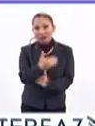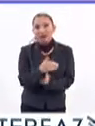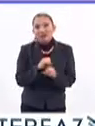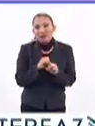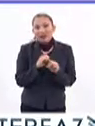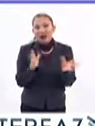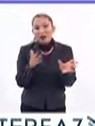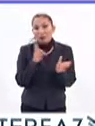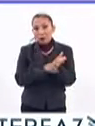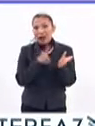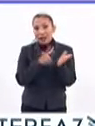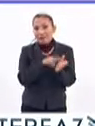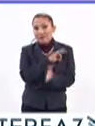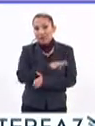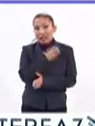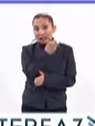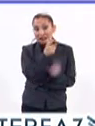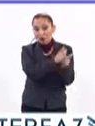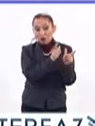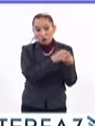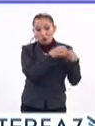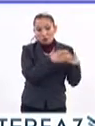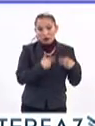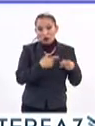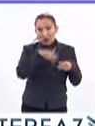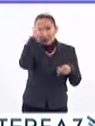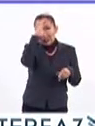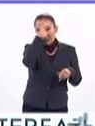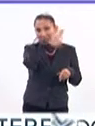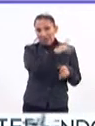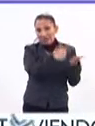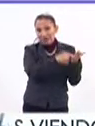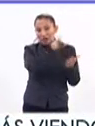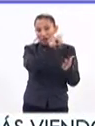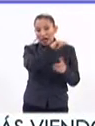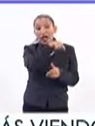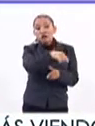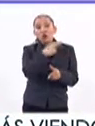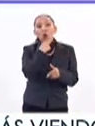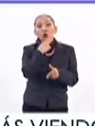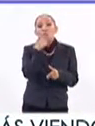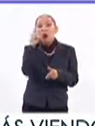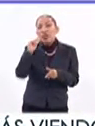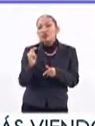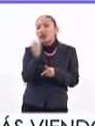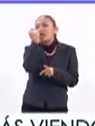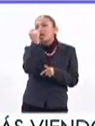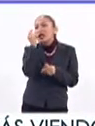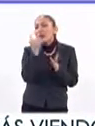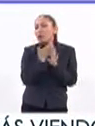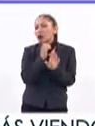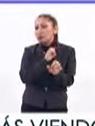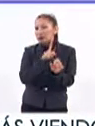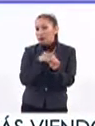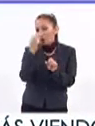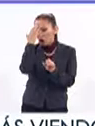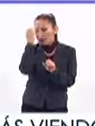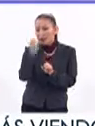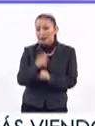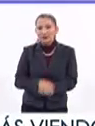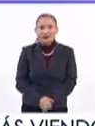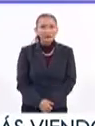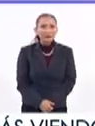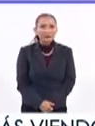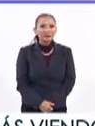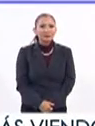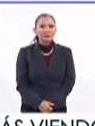Por supuesto, vale la pena felicitar a este grupo de investigadores científicos. Ellos utilizaron una técnica muy particular, vamos a conocerla.